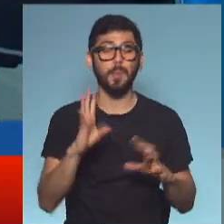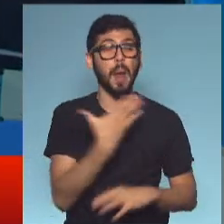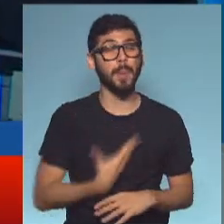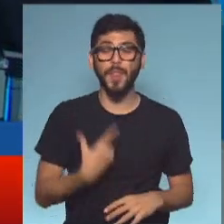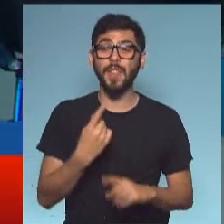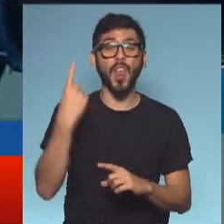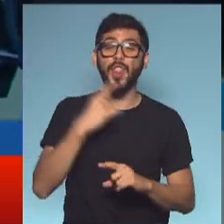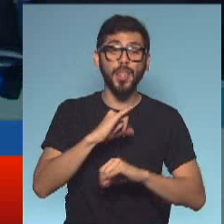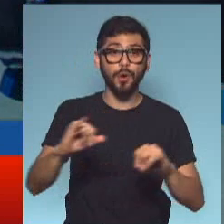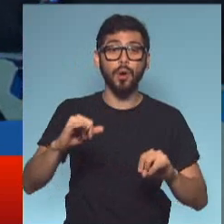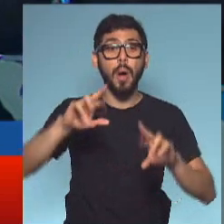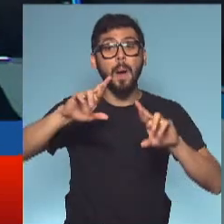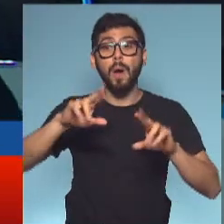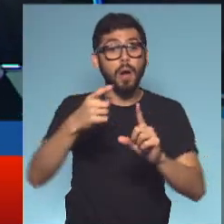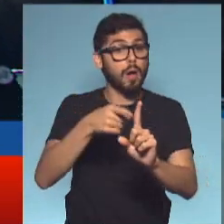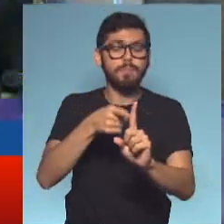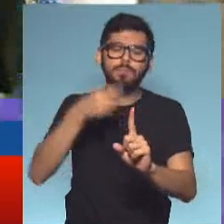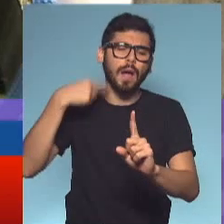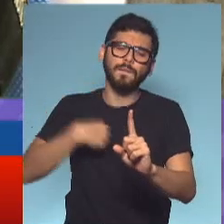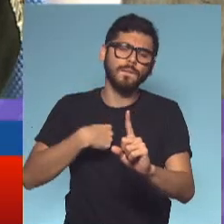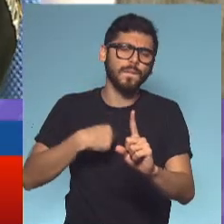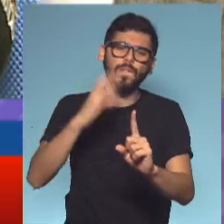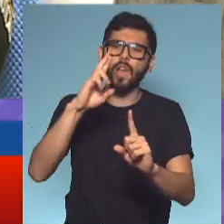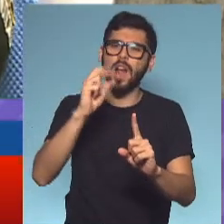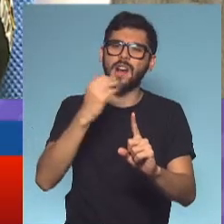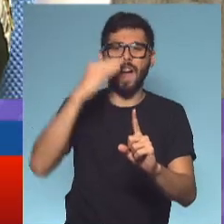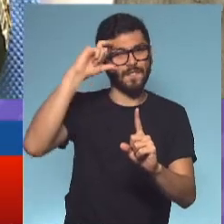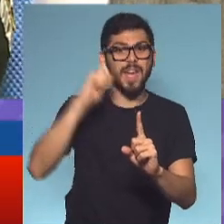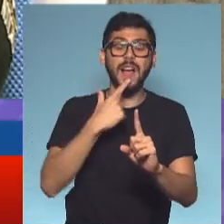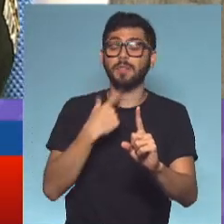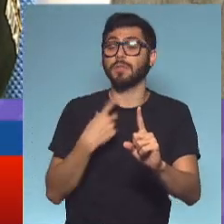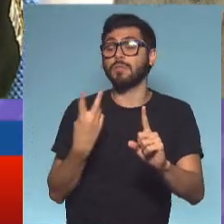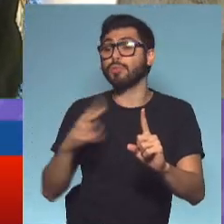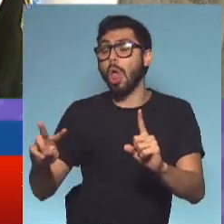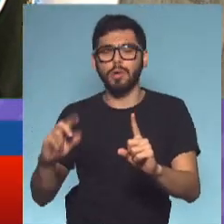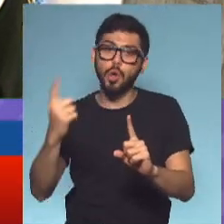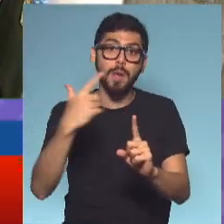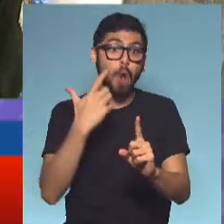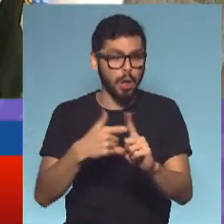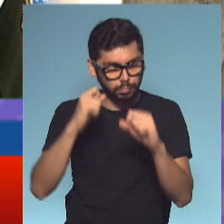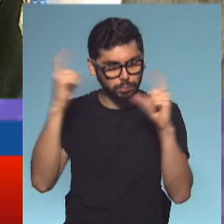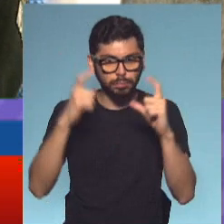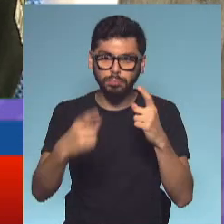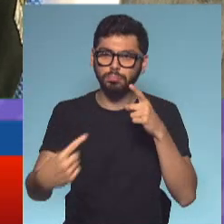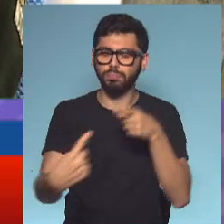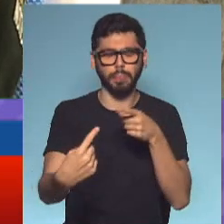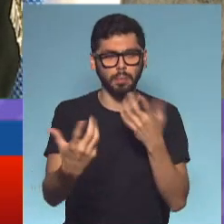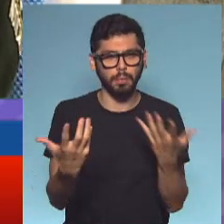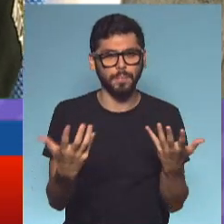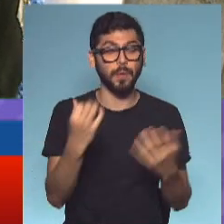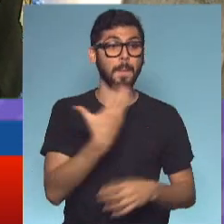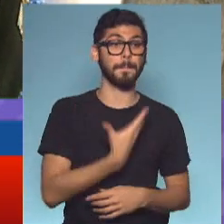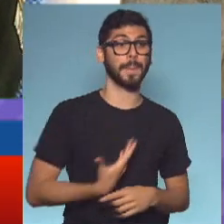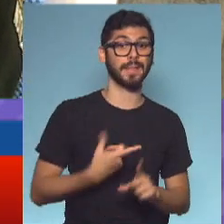del día uno. No tiene plan B su candidato Rafeca. Rafeca, eso sorprende tanto que no se haya llegado a un entendimiento entre el